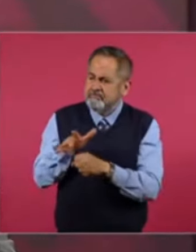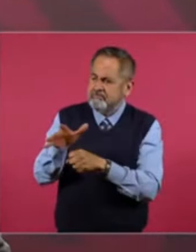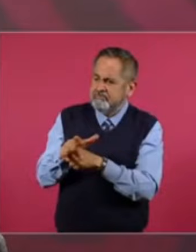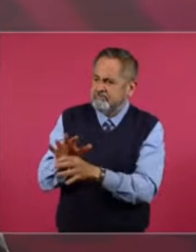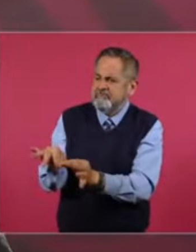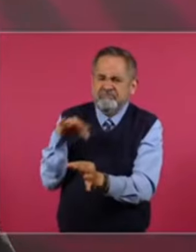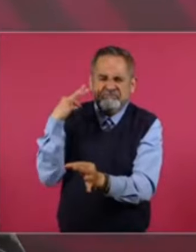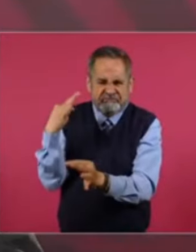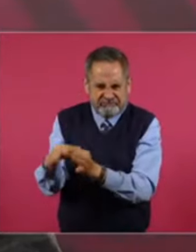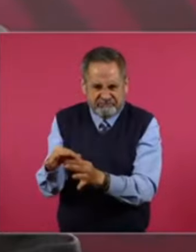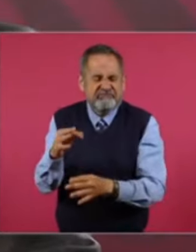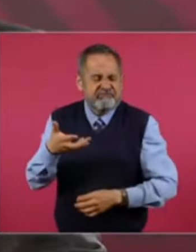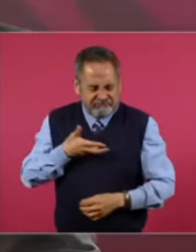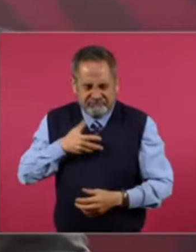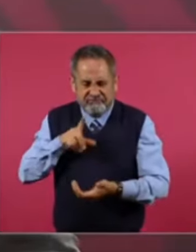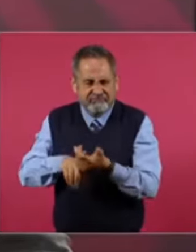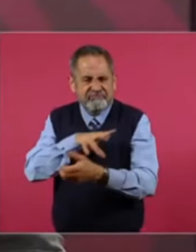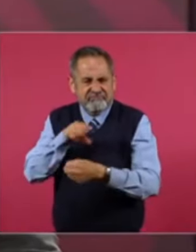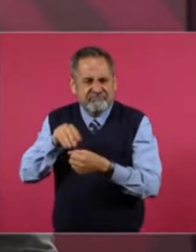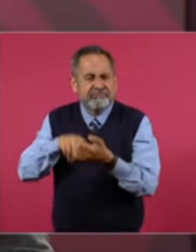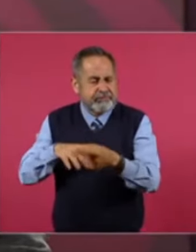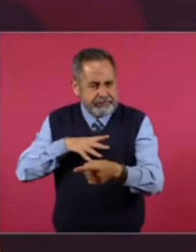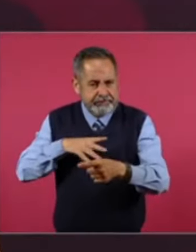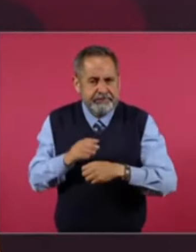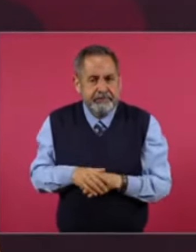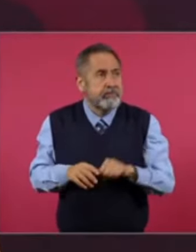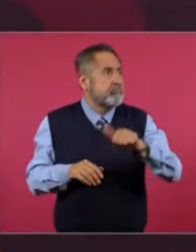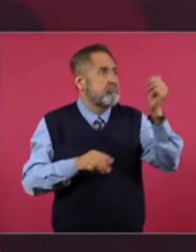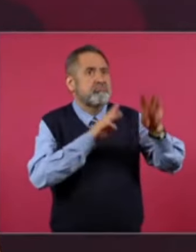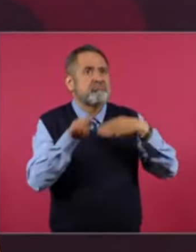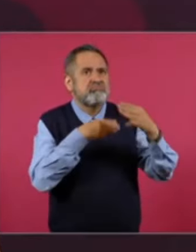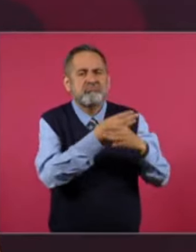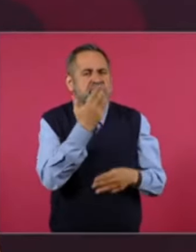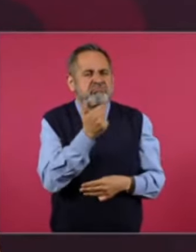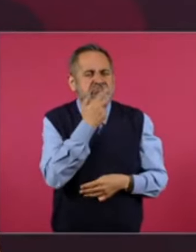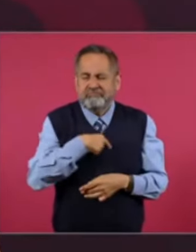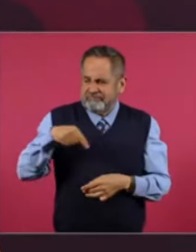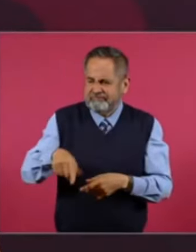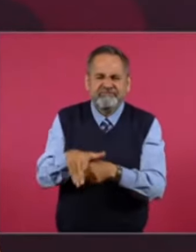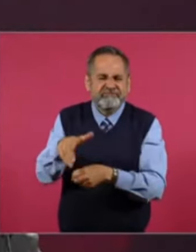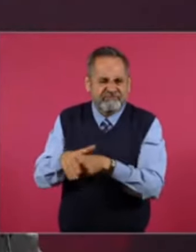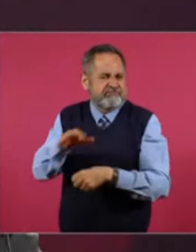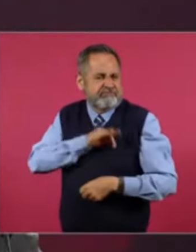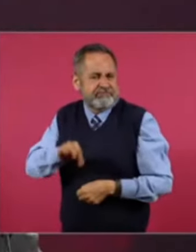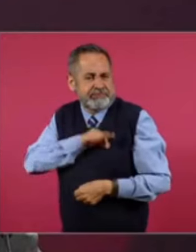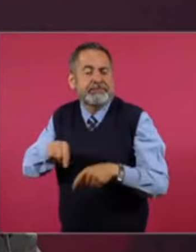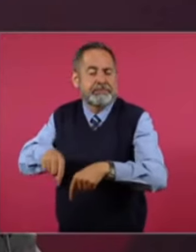Con esa inversión. Con ese costo. En ningún lugar del mundo. Punto. Y.